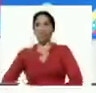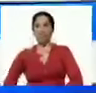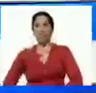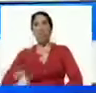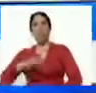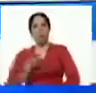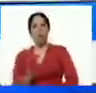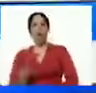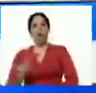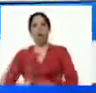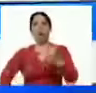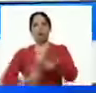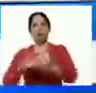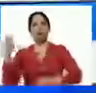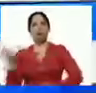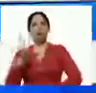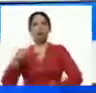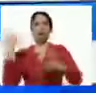puede contar con Venezuela